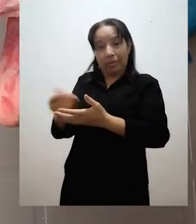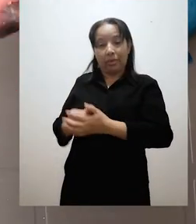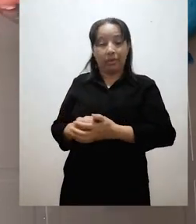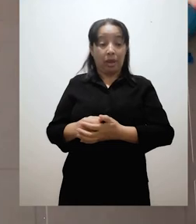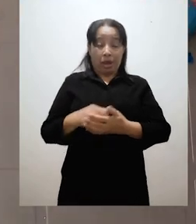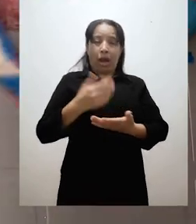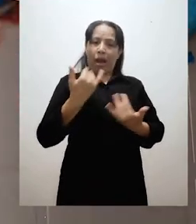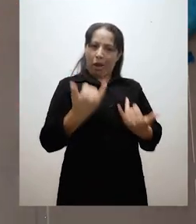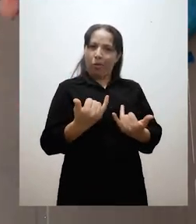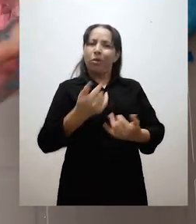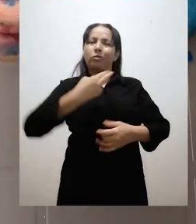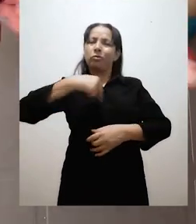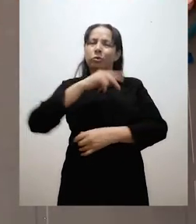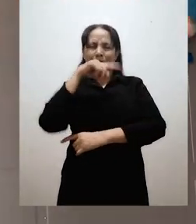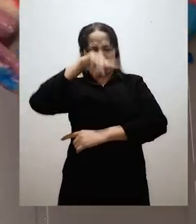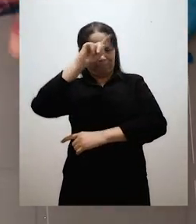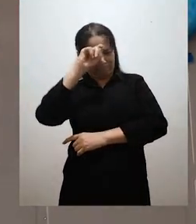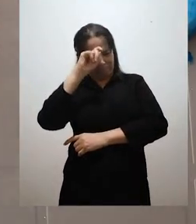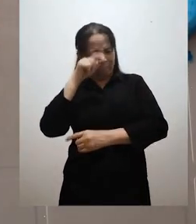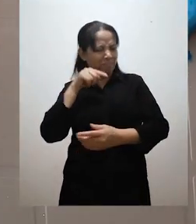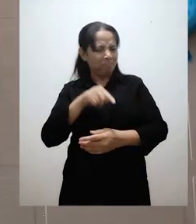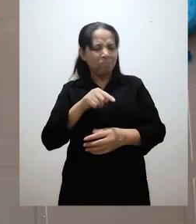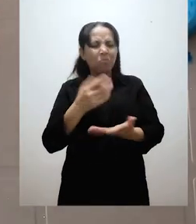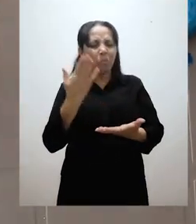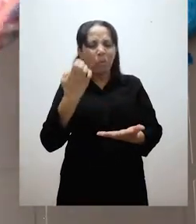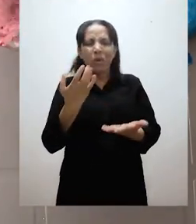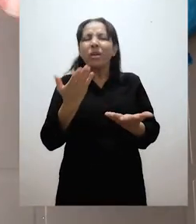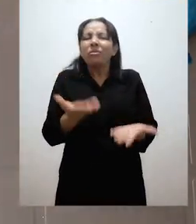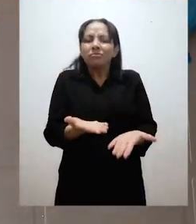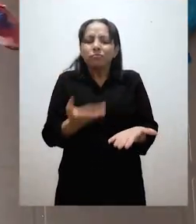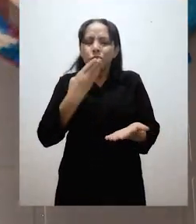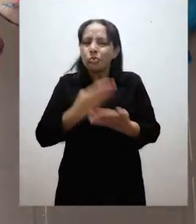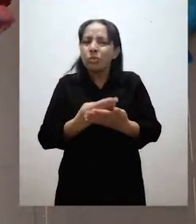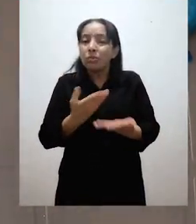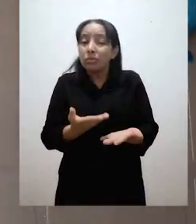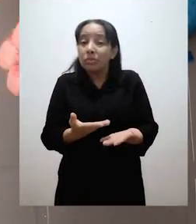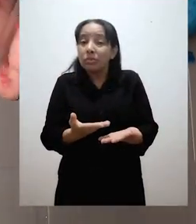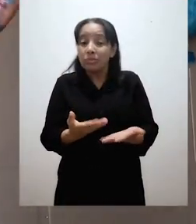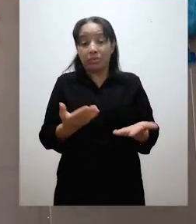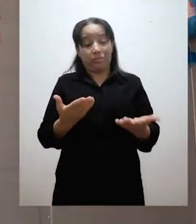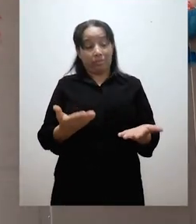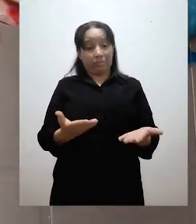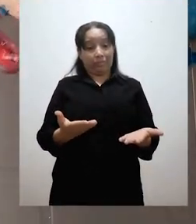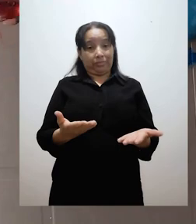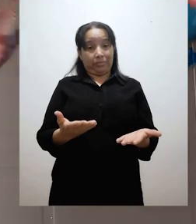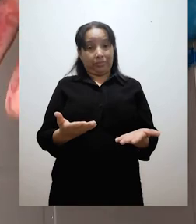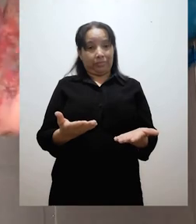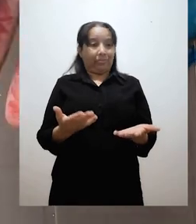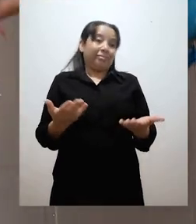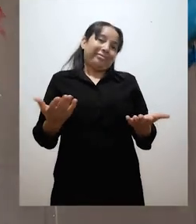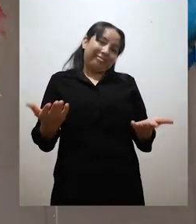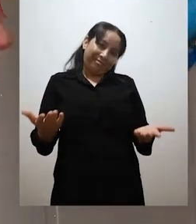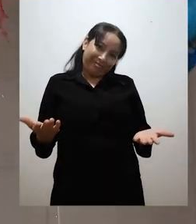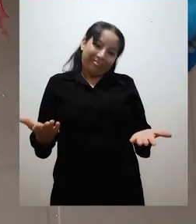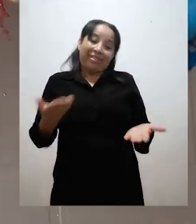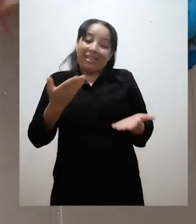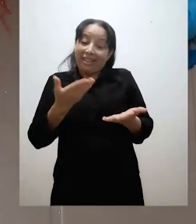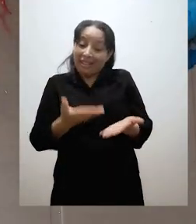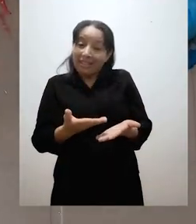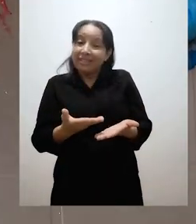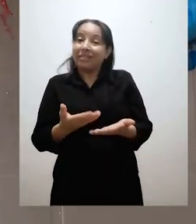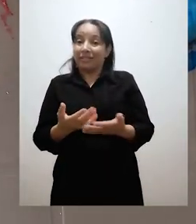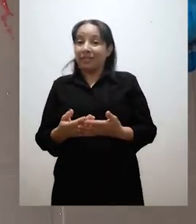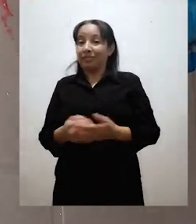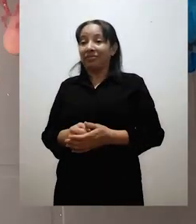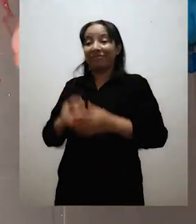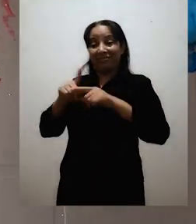casera a nosotros. Y es porque las plastilinas comunes que nosotros compramos en las